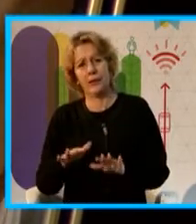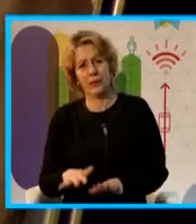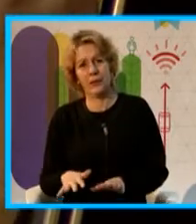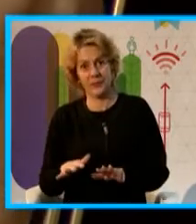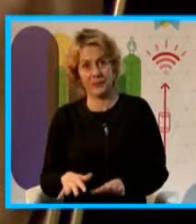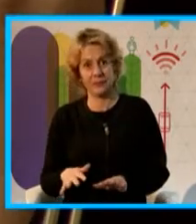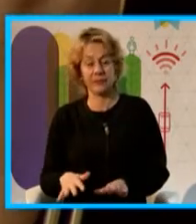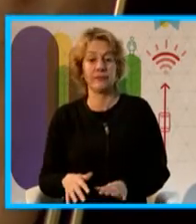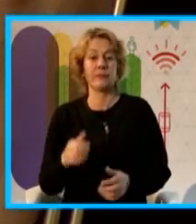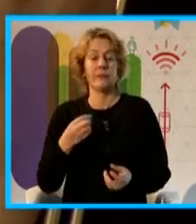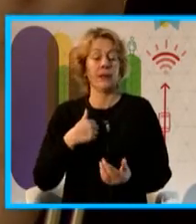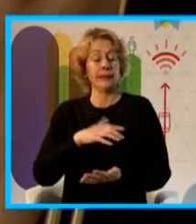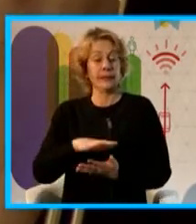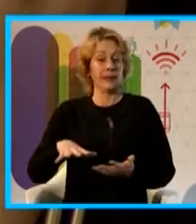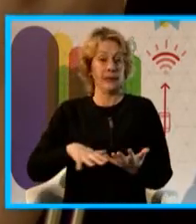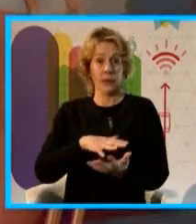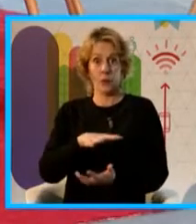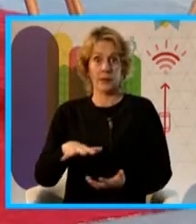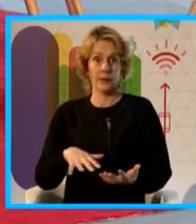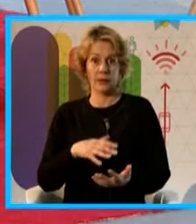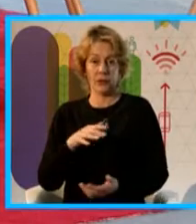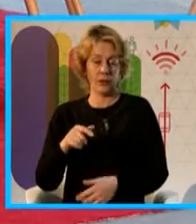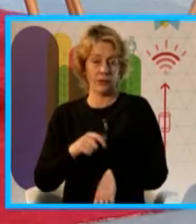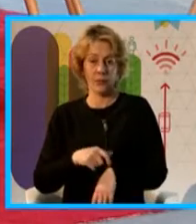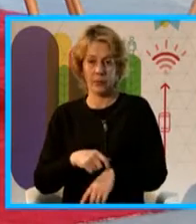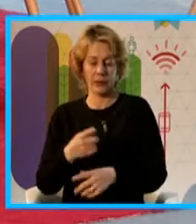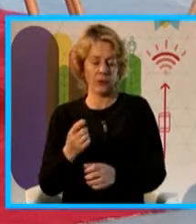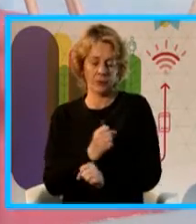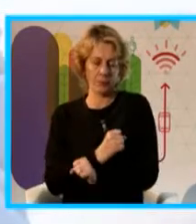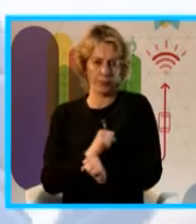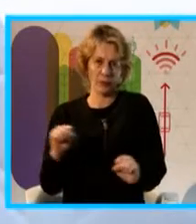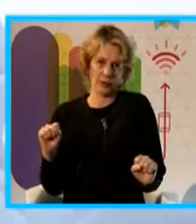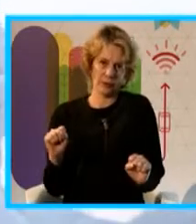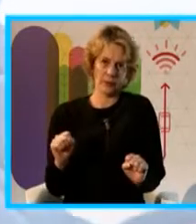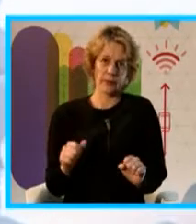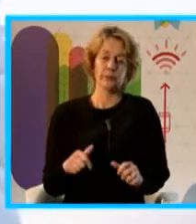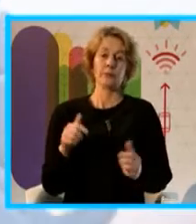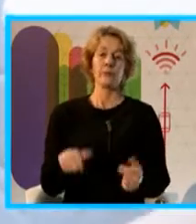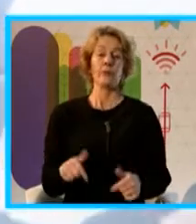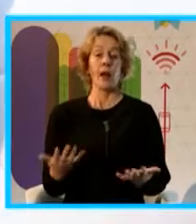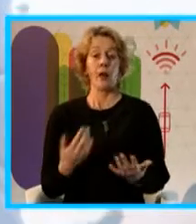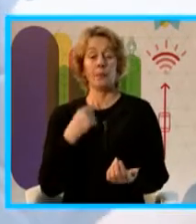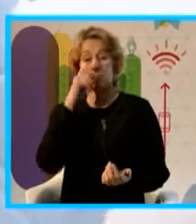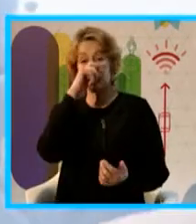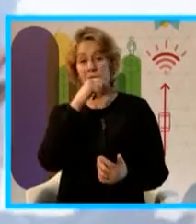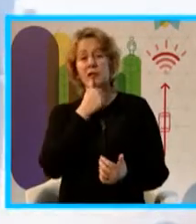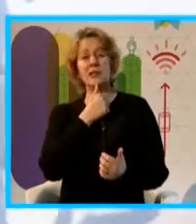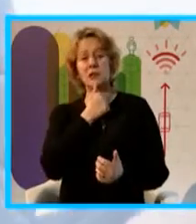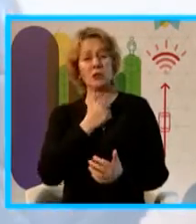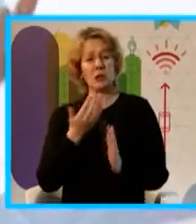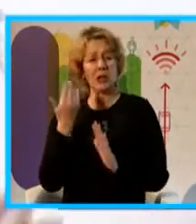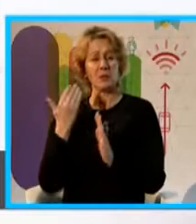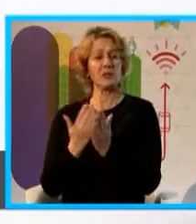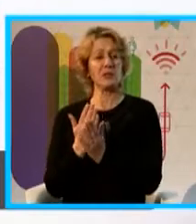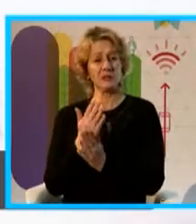nuestra situación en el momento era absolutamente imposible. Como Montevideo históricamente ha tenido buena o